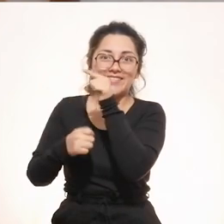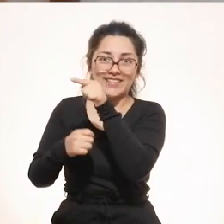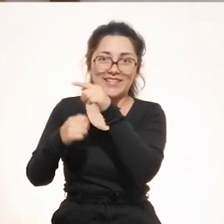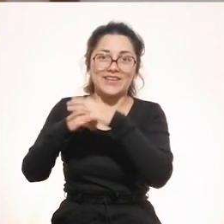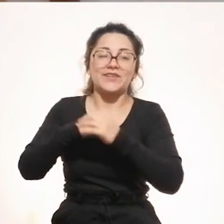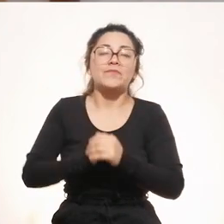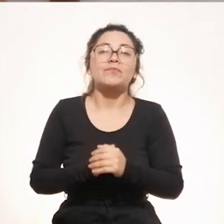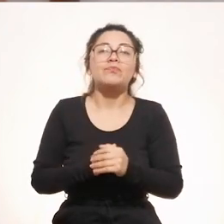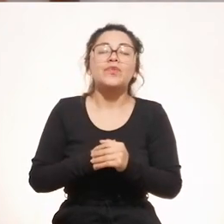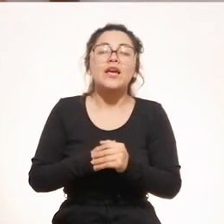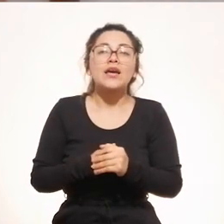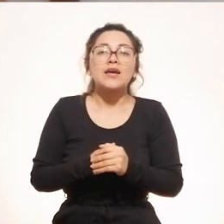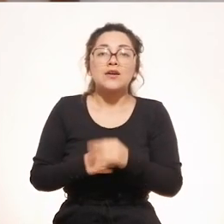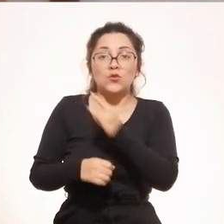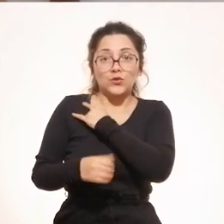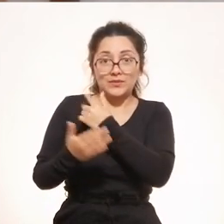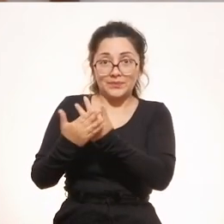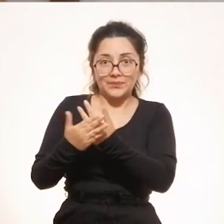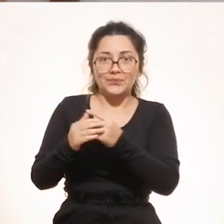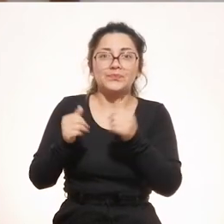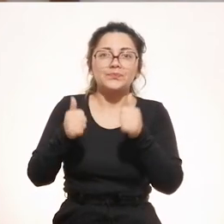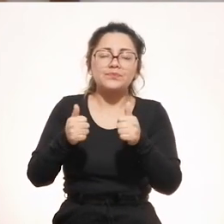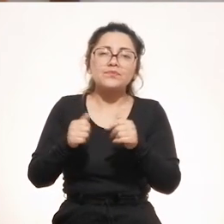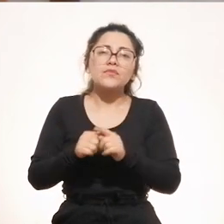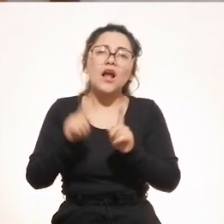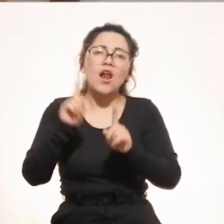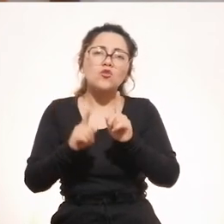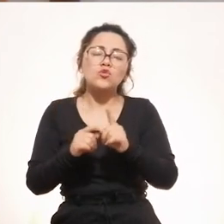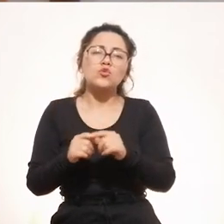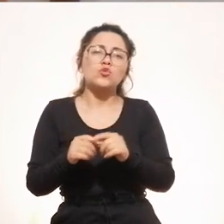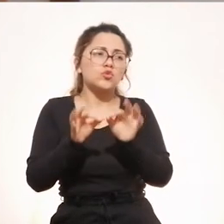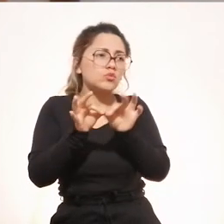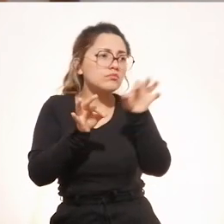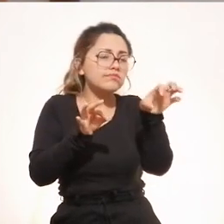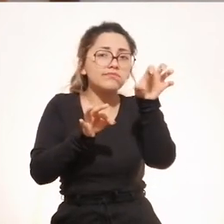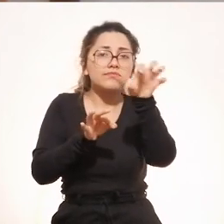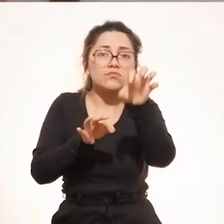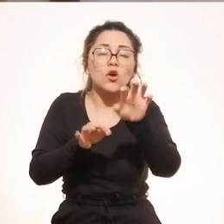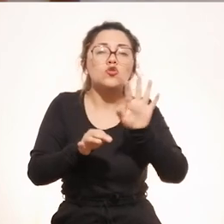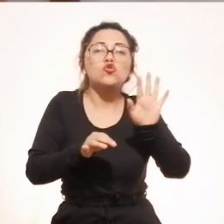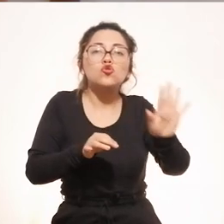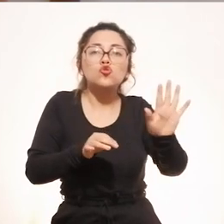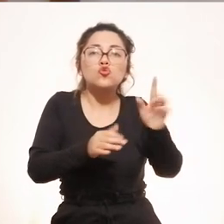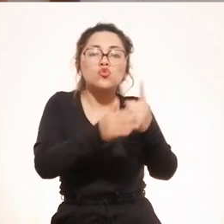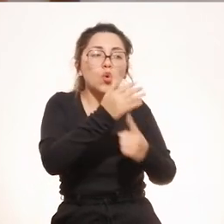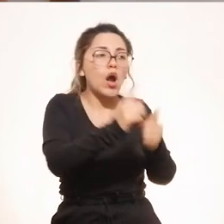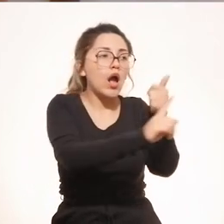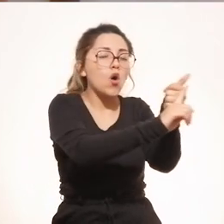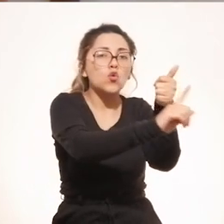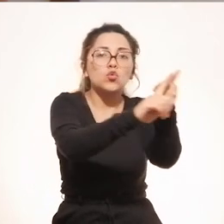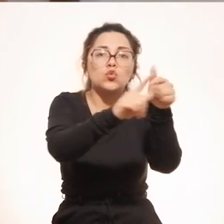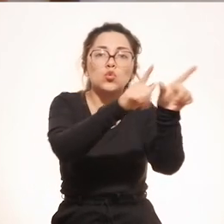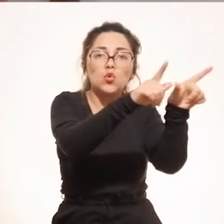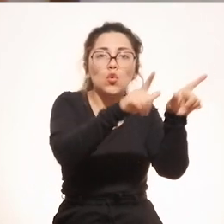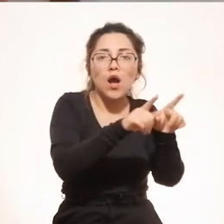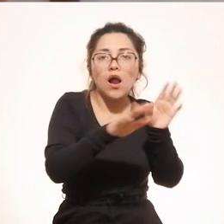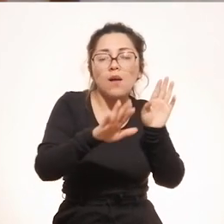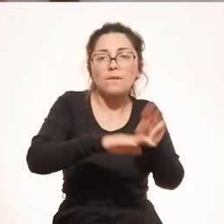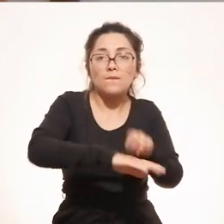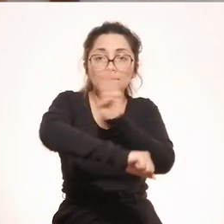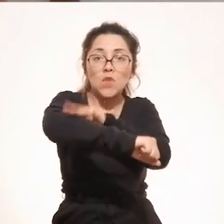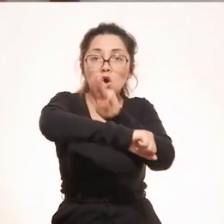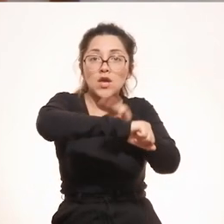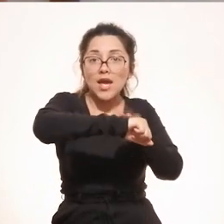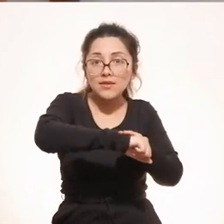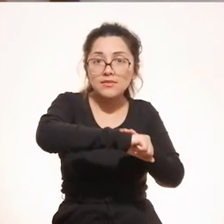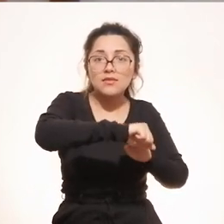la mañana, en el estadio de la universidad. Y para los que van a estudiar en filiales, será en el local de cada una de